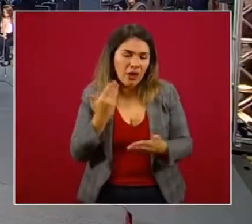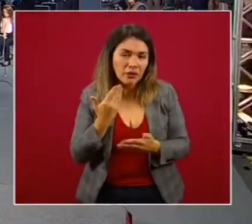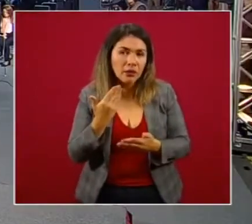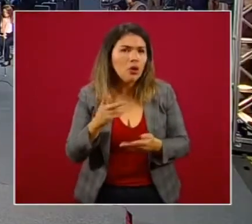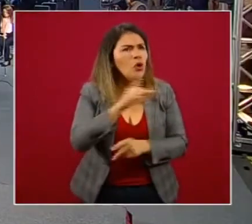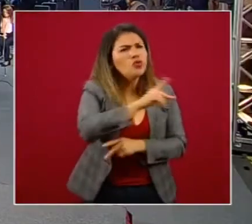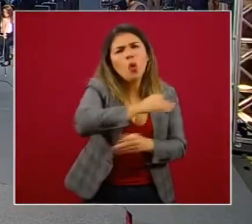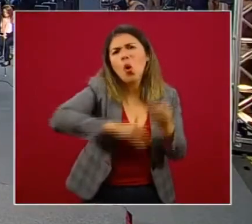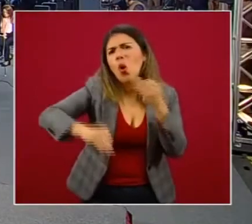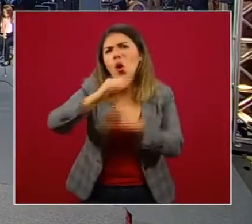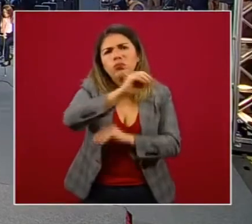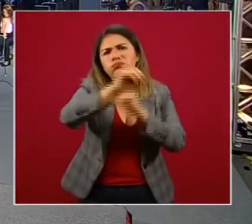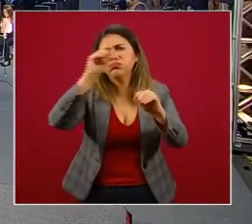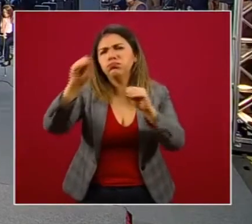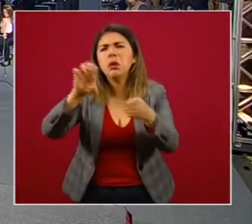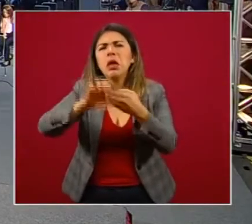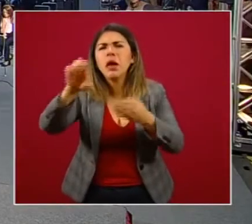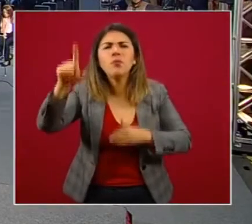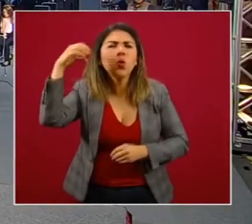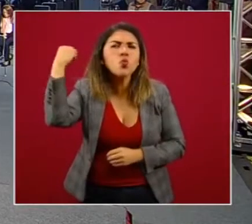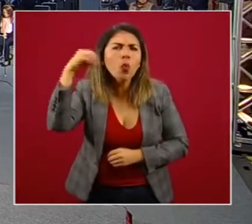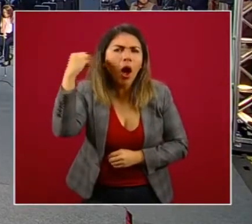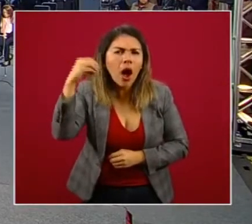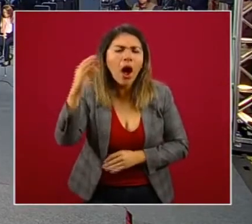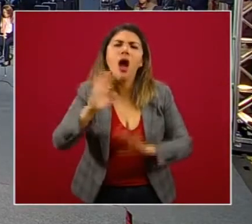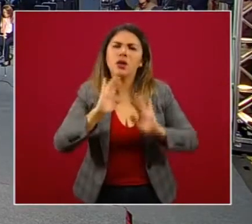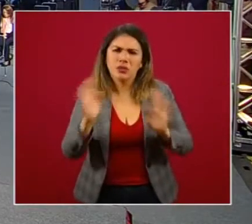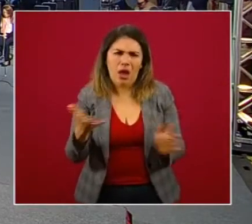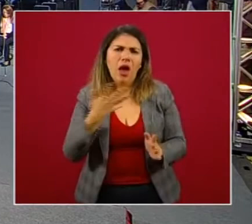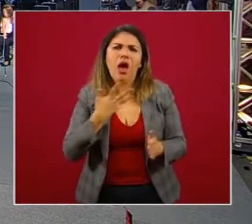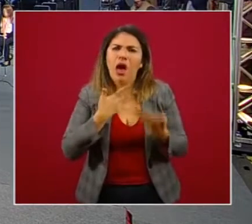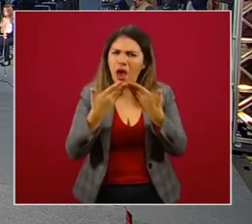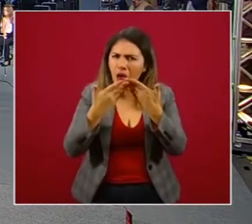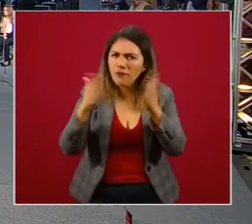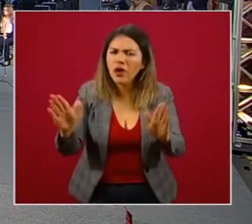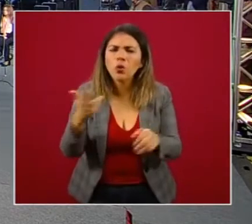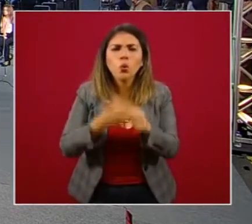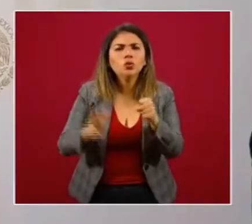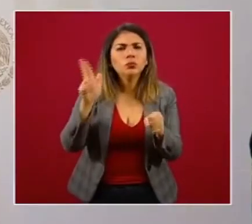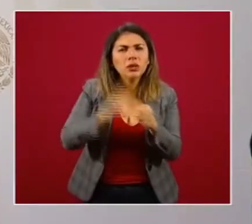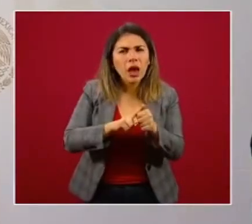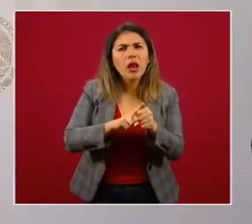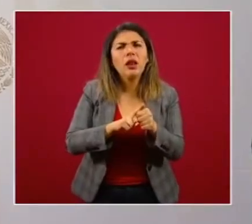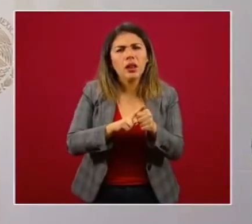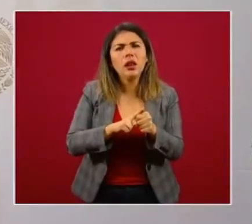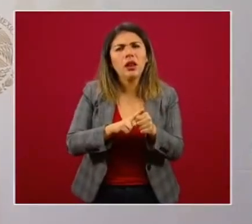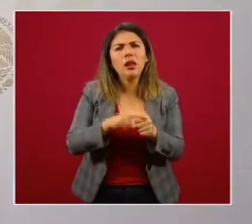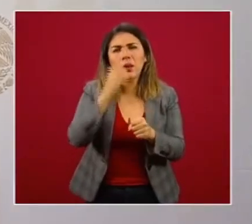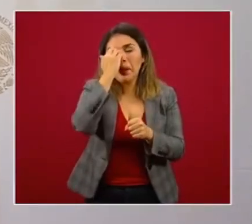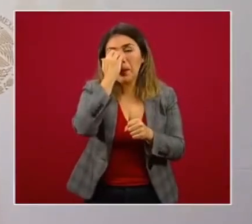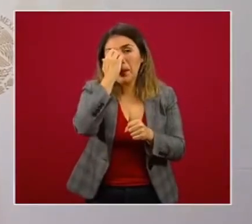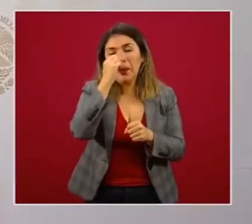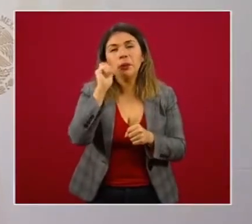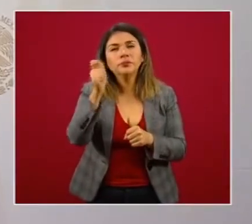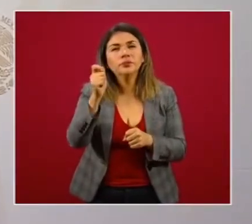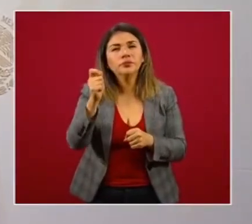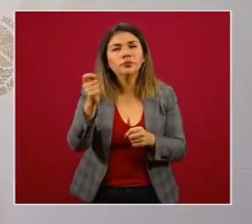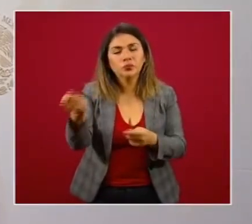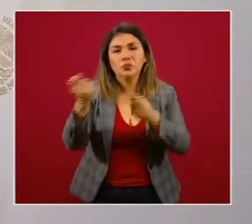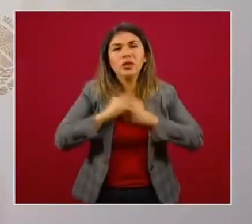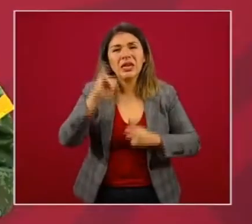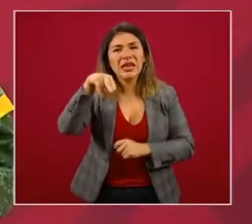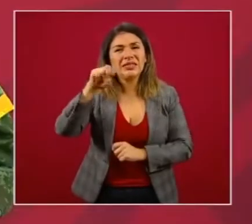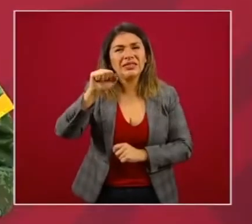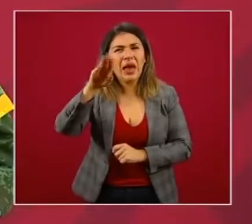las demás instalaciones, ejemplo Oaxaca, ya las estamos operando, los hospitales que nos dio a operar el